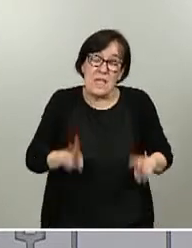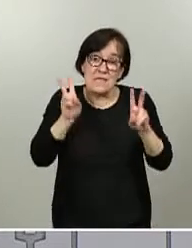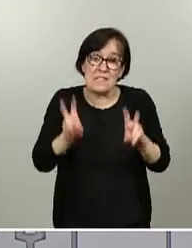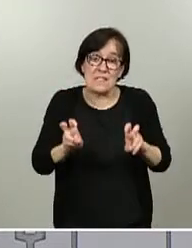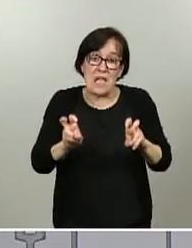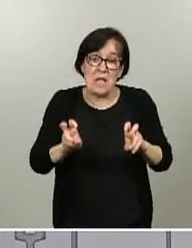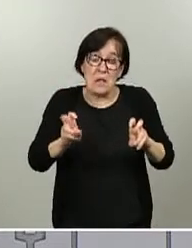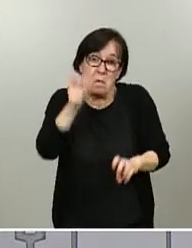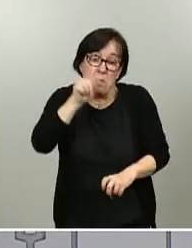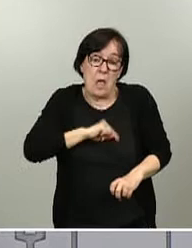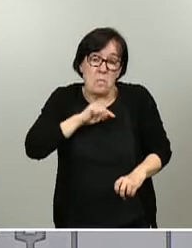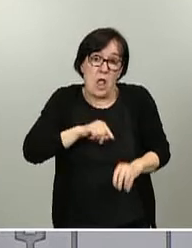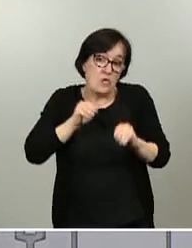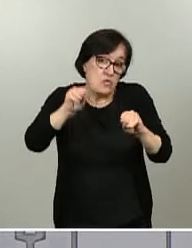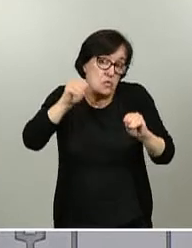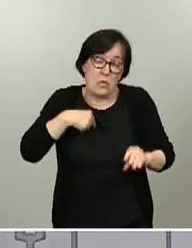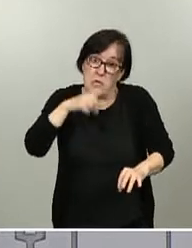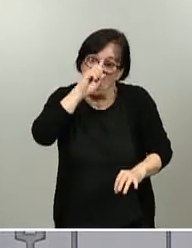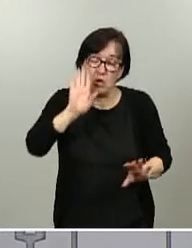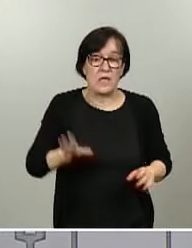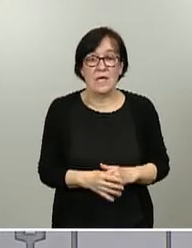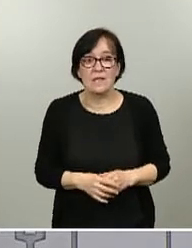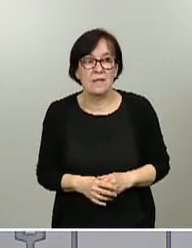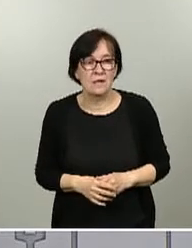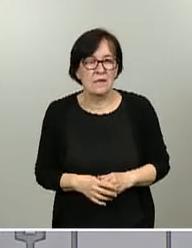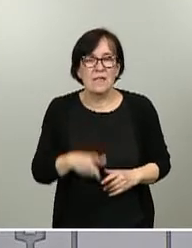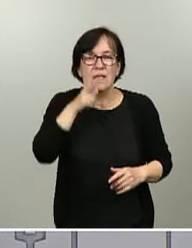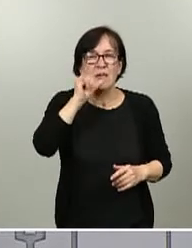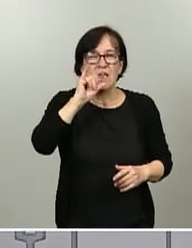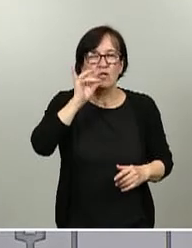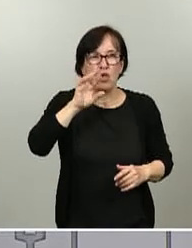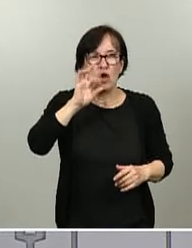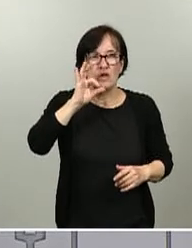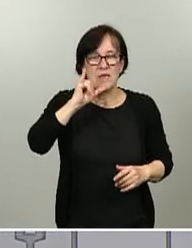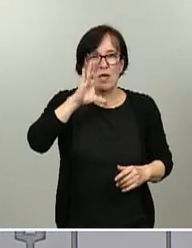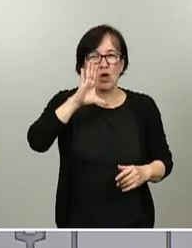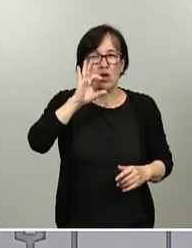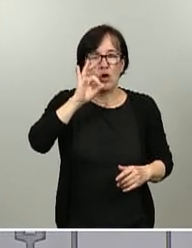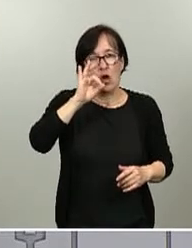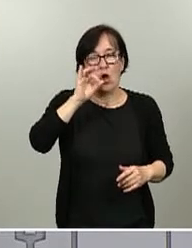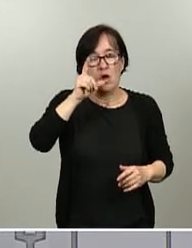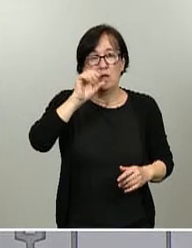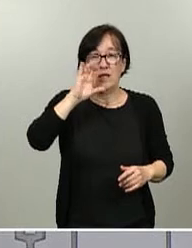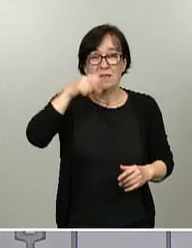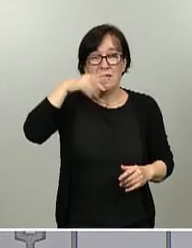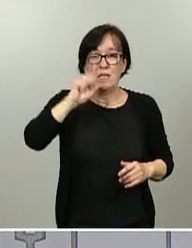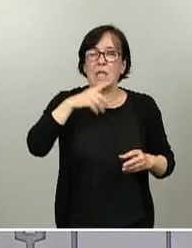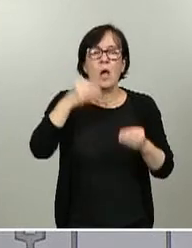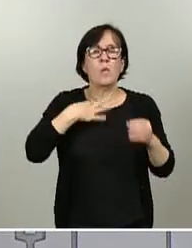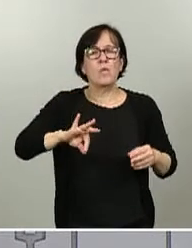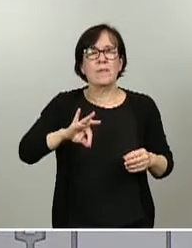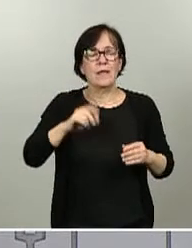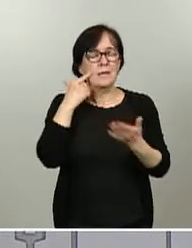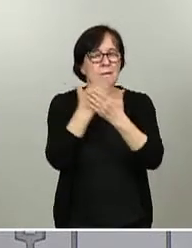o menos moral, no lo sé. La hidroxicloroquina se ha demostrado en algunos estudios que puede reducir hasta cierto